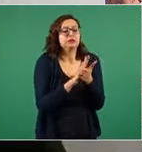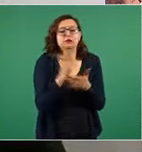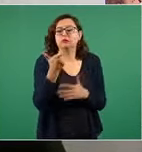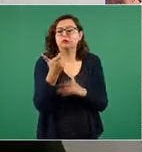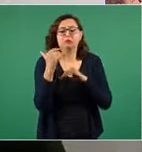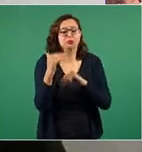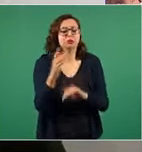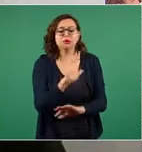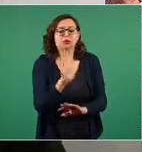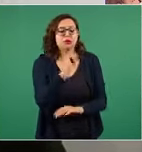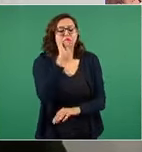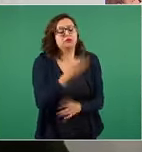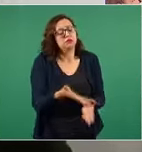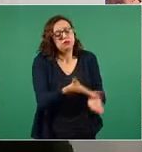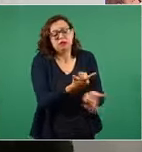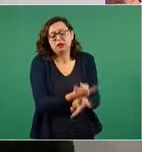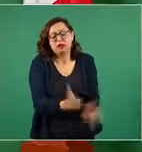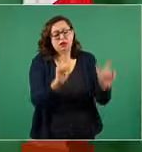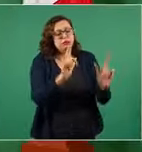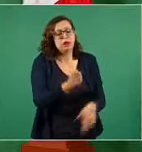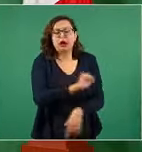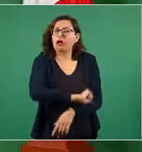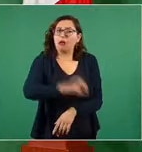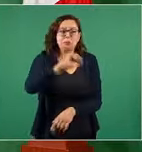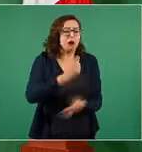precio máximo no